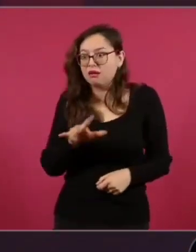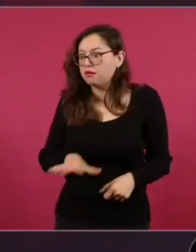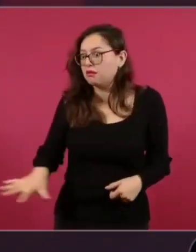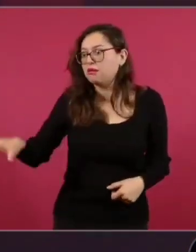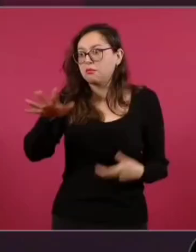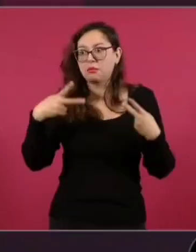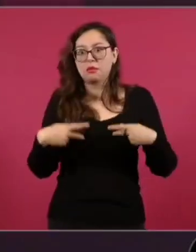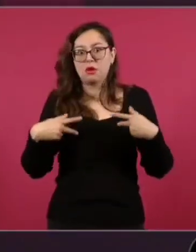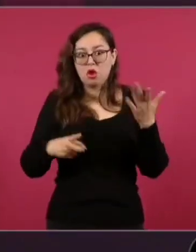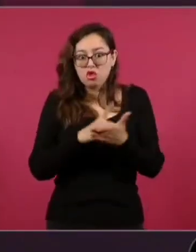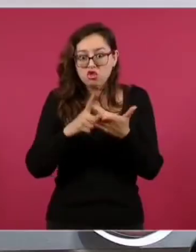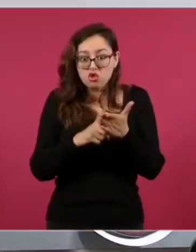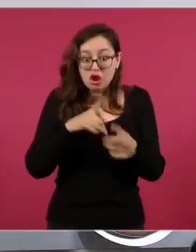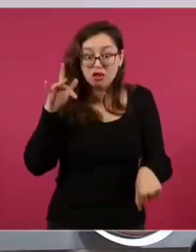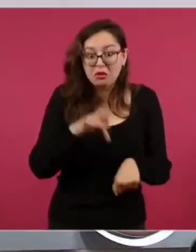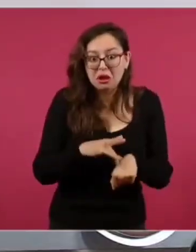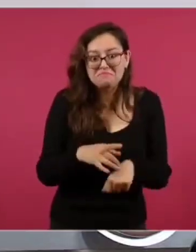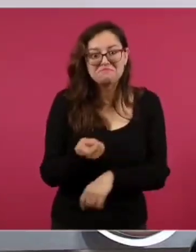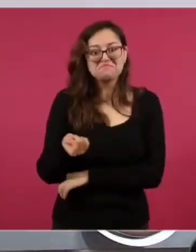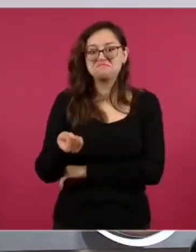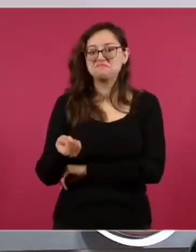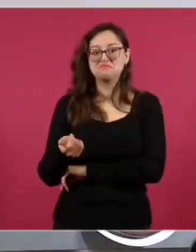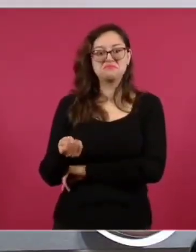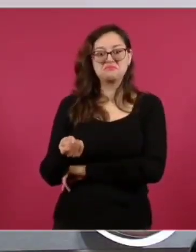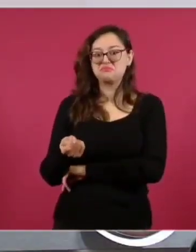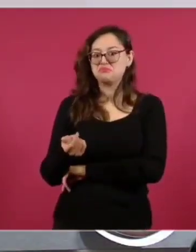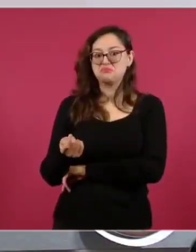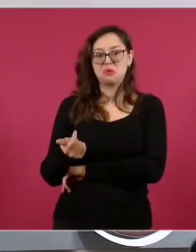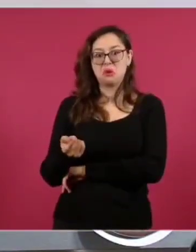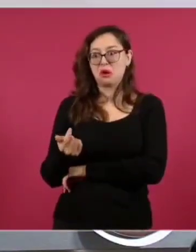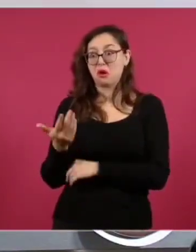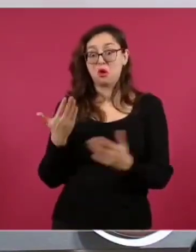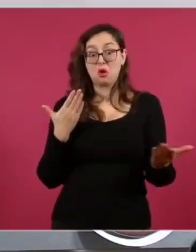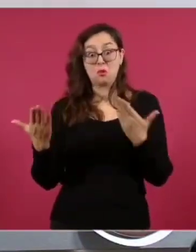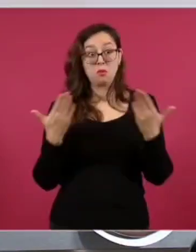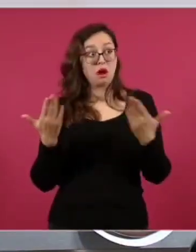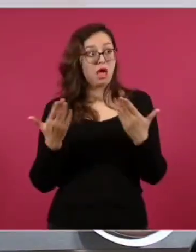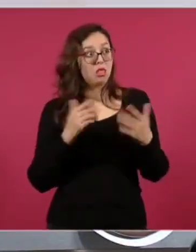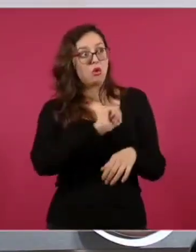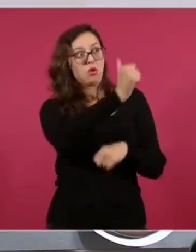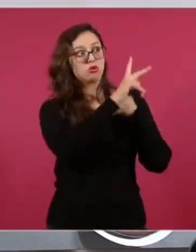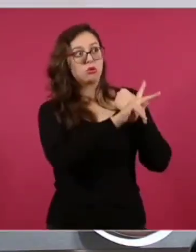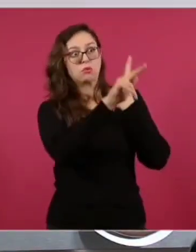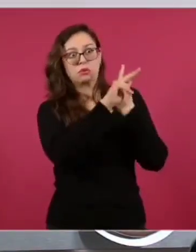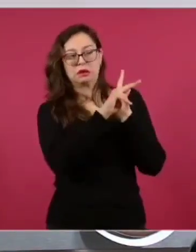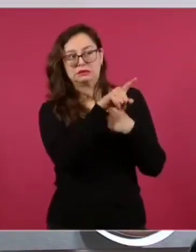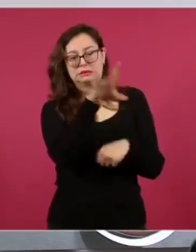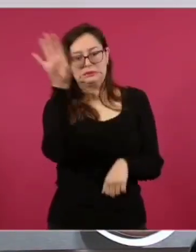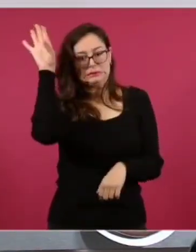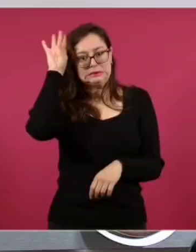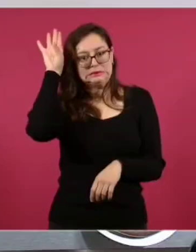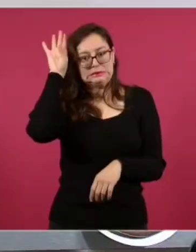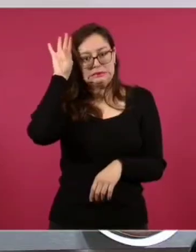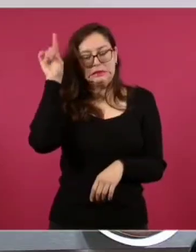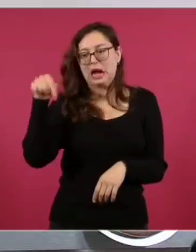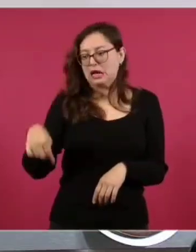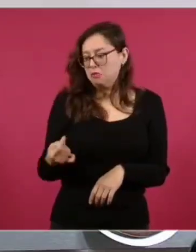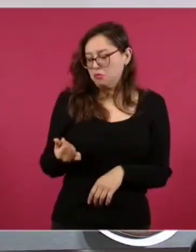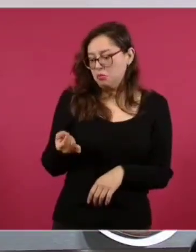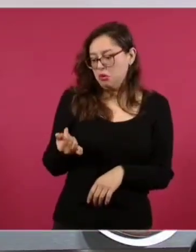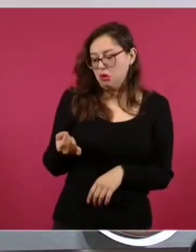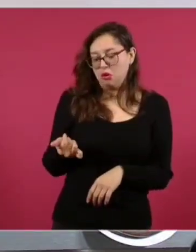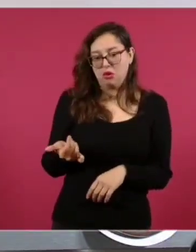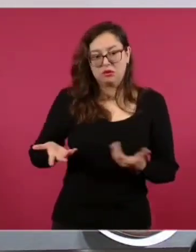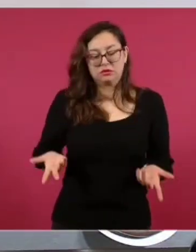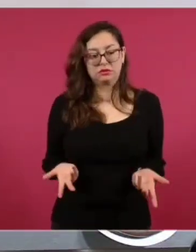consumo que se tiene en otras partes. Si a nosotros,